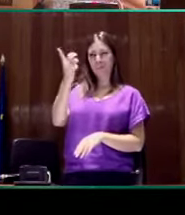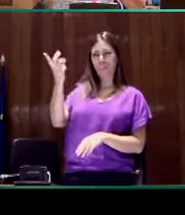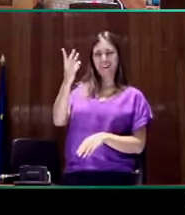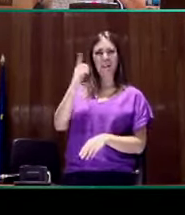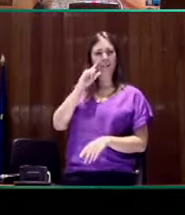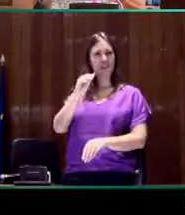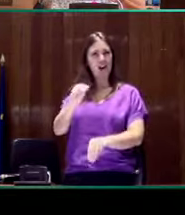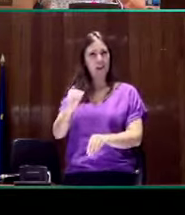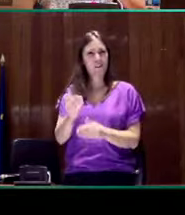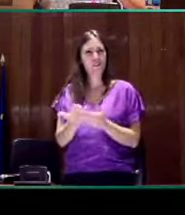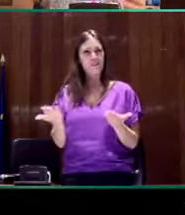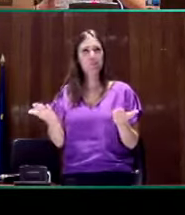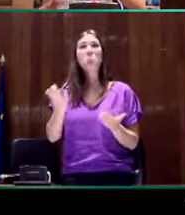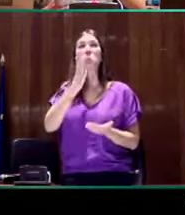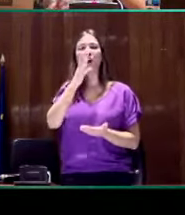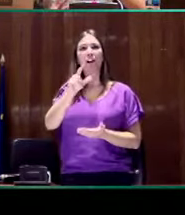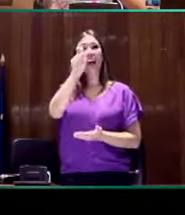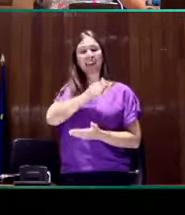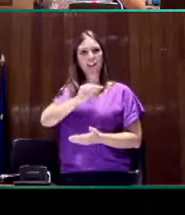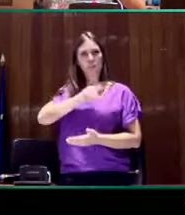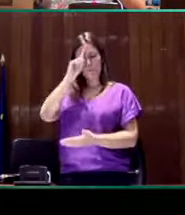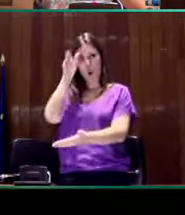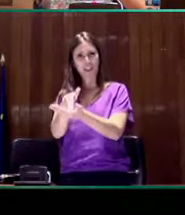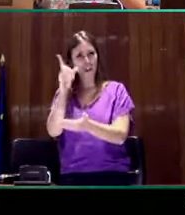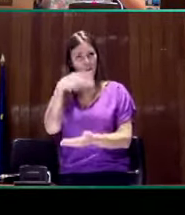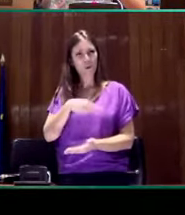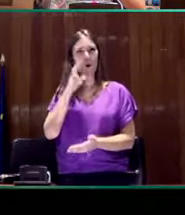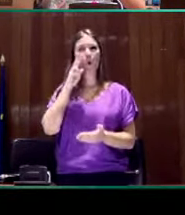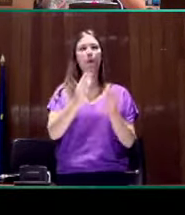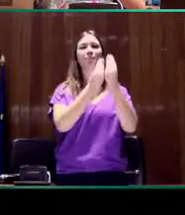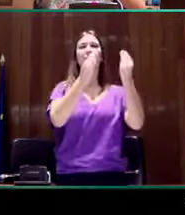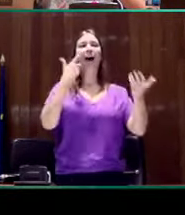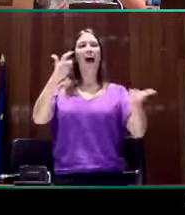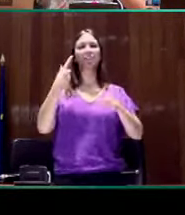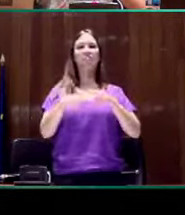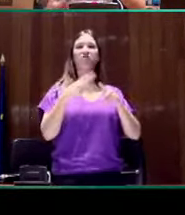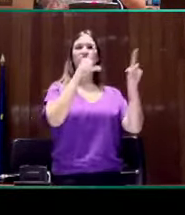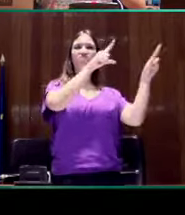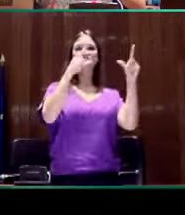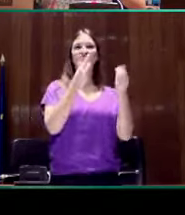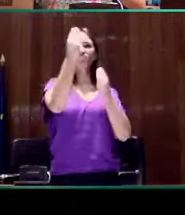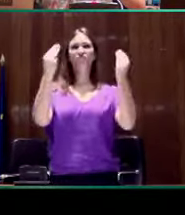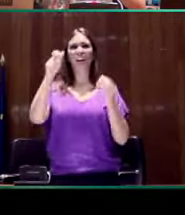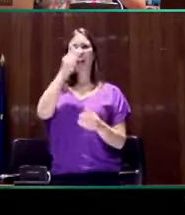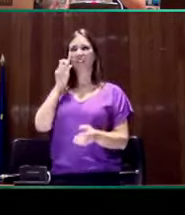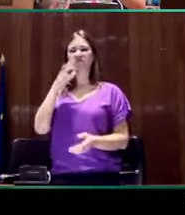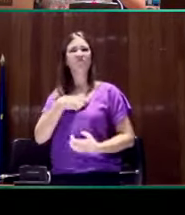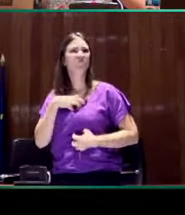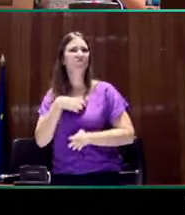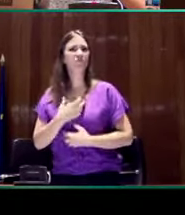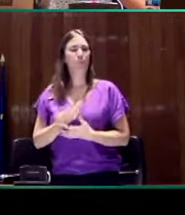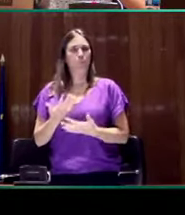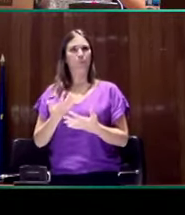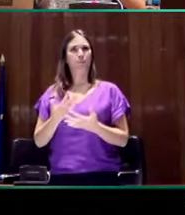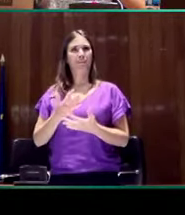Y me llama especialmente la atención el bloqueo que se produce ante la visión de estas obras de arte. Y máxime si atendemos a la